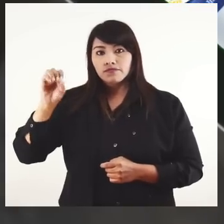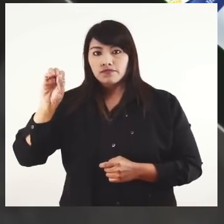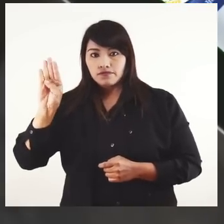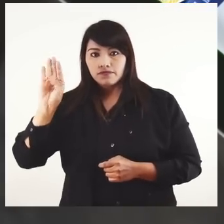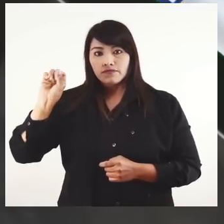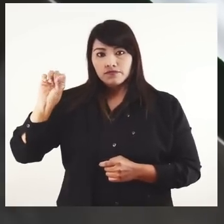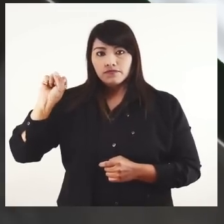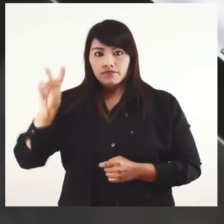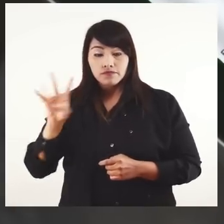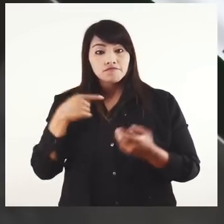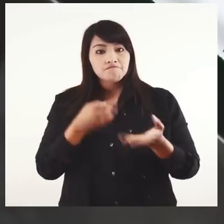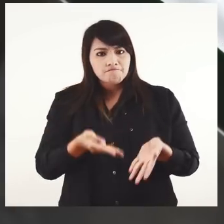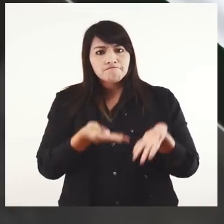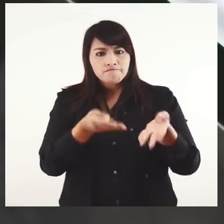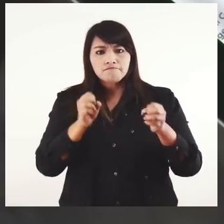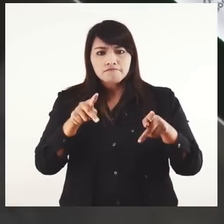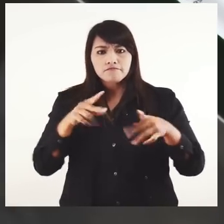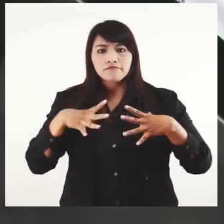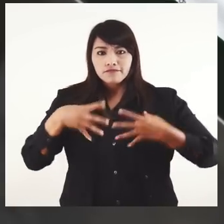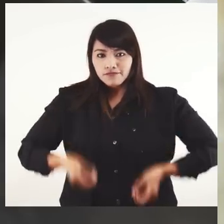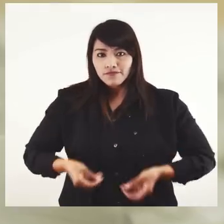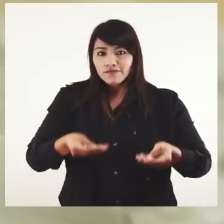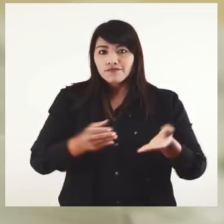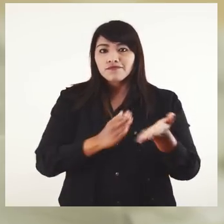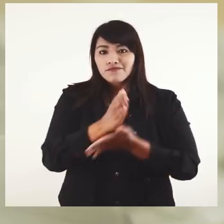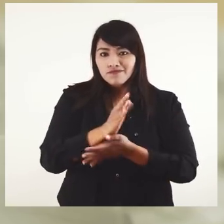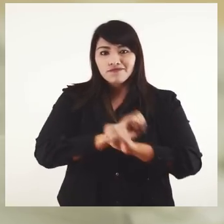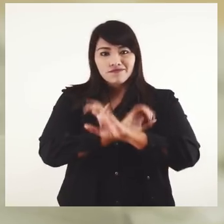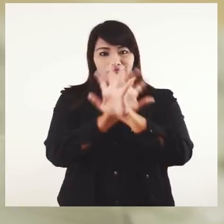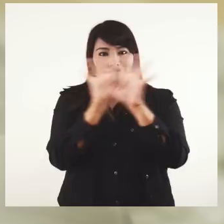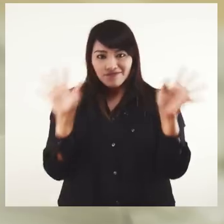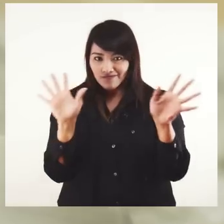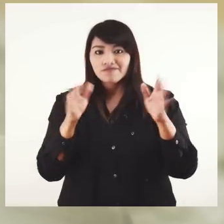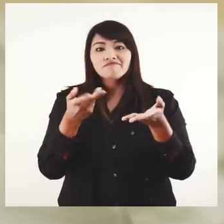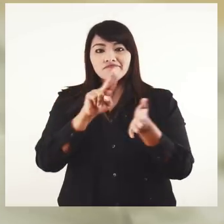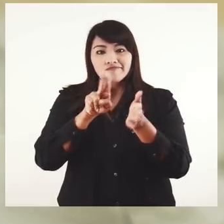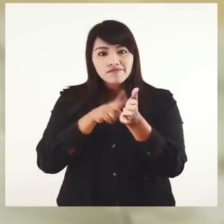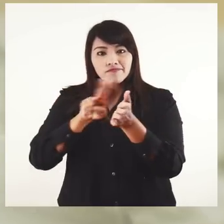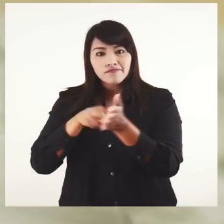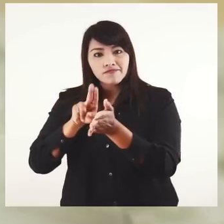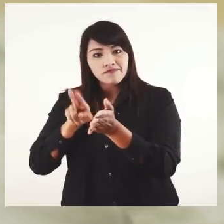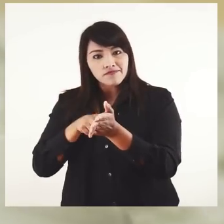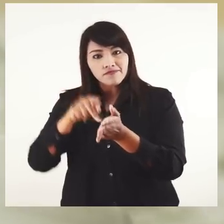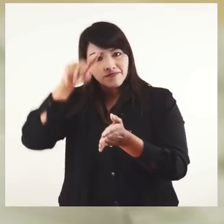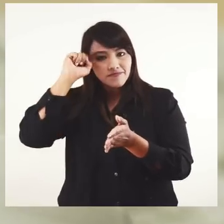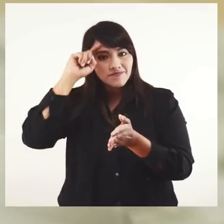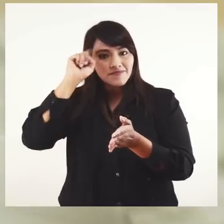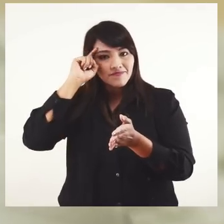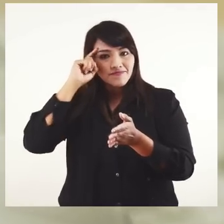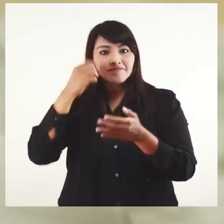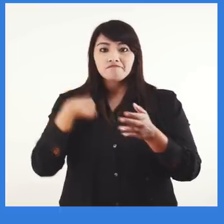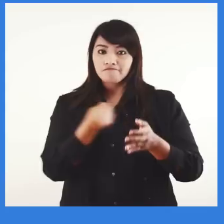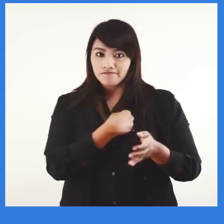volver accesible y transparentes los procesos de selección y contratación a los puestos disponibles en ministerios y autónomas.